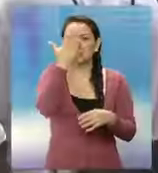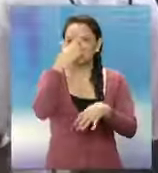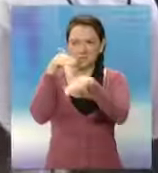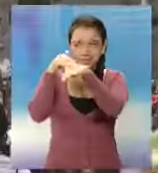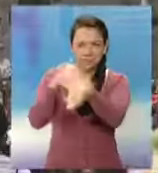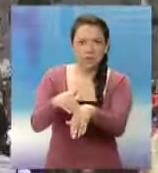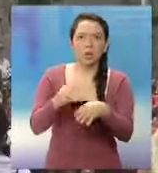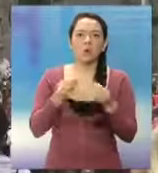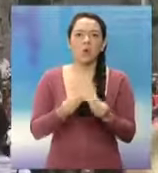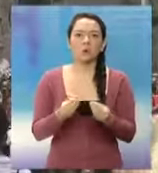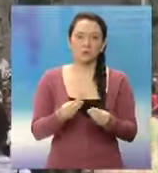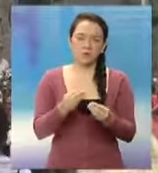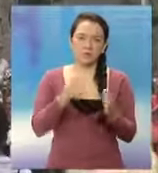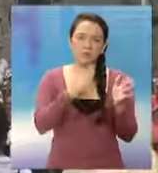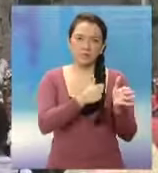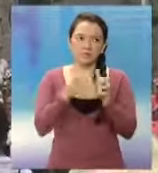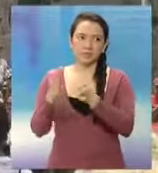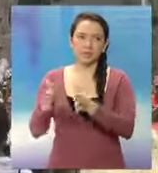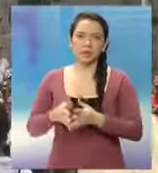en Paz, Fátima Muñoz.